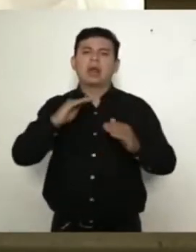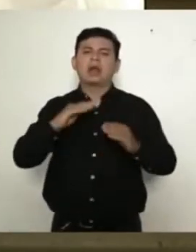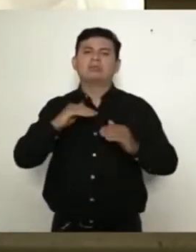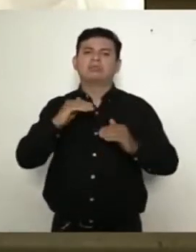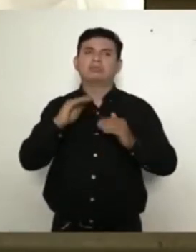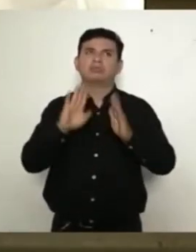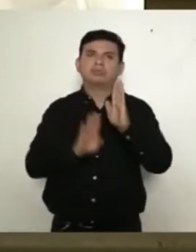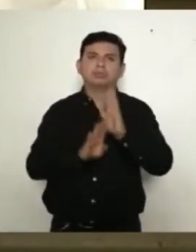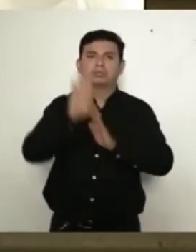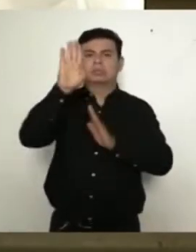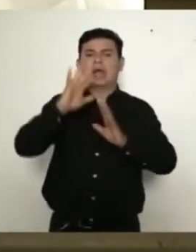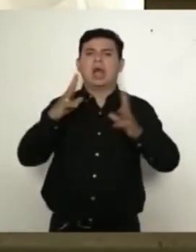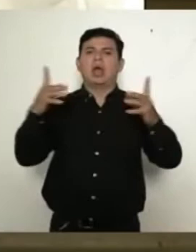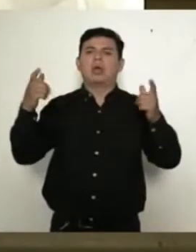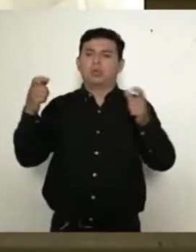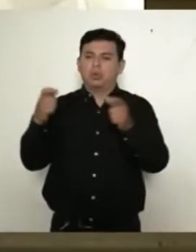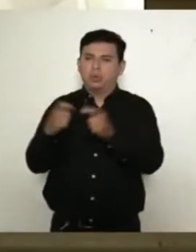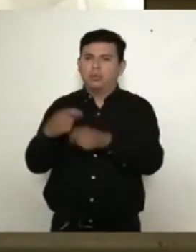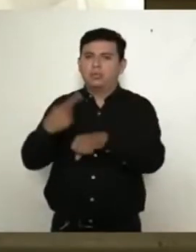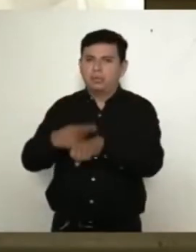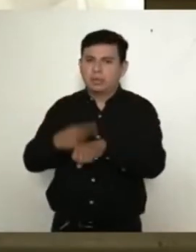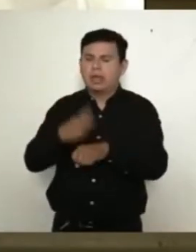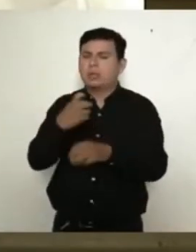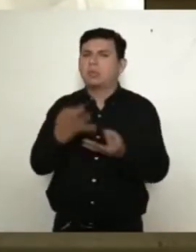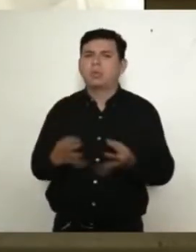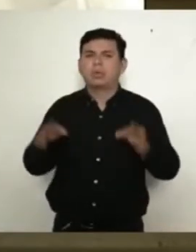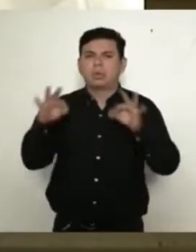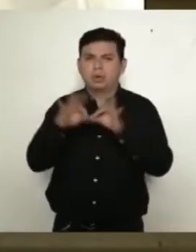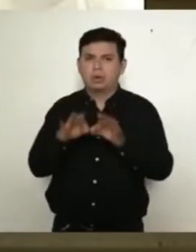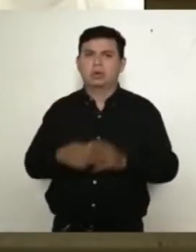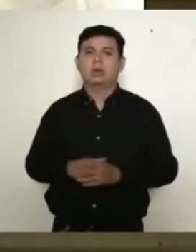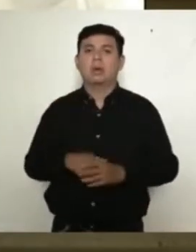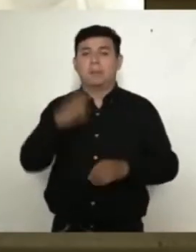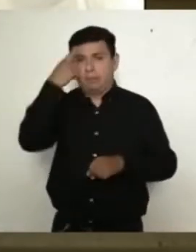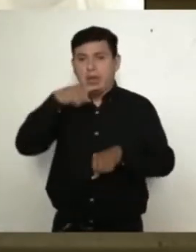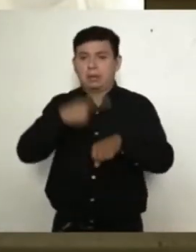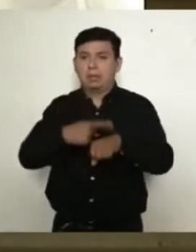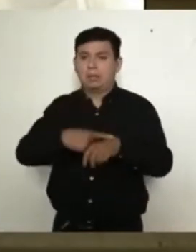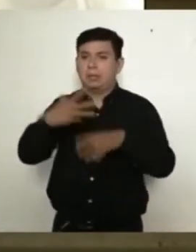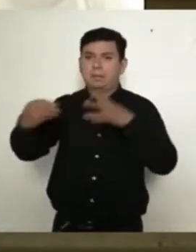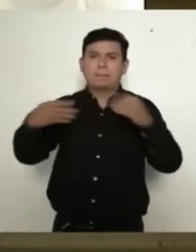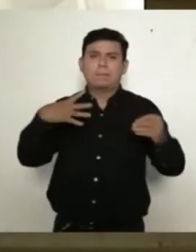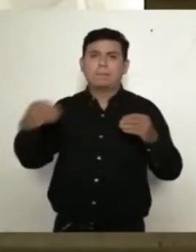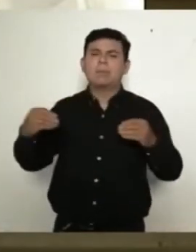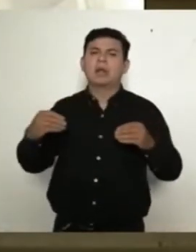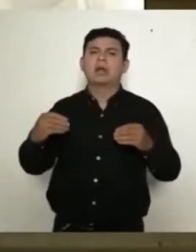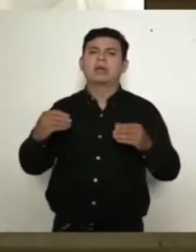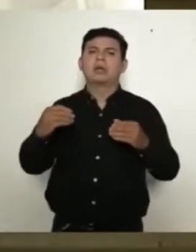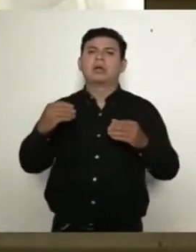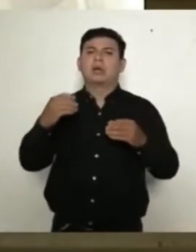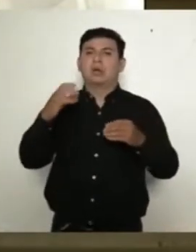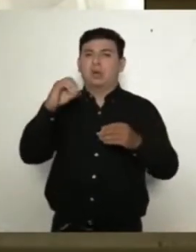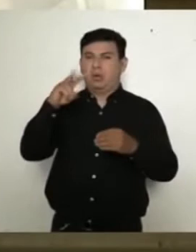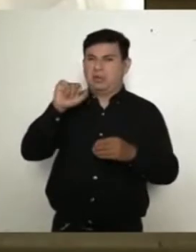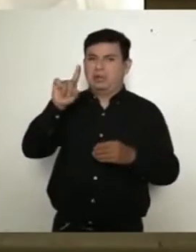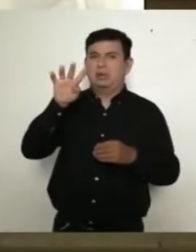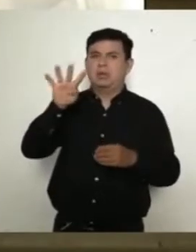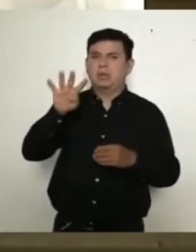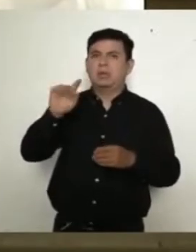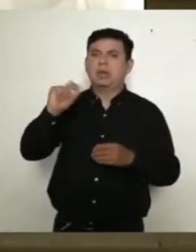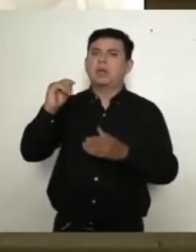y cortemos de tajo el contagio de esta enfermedad COVID-19